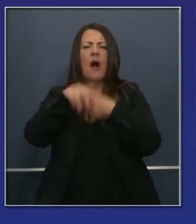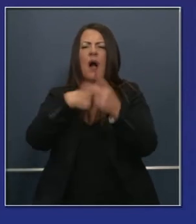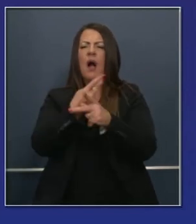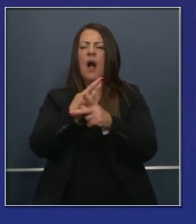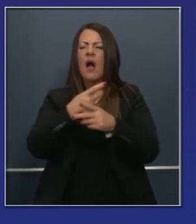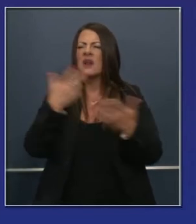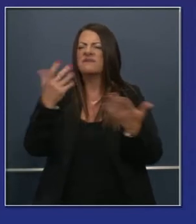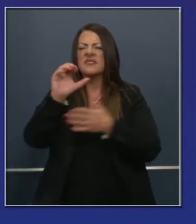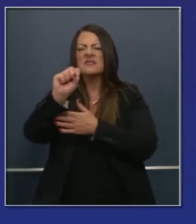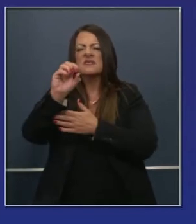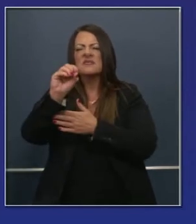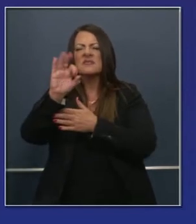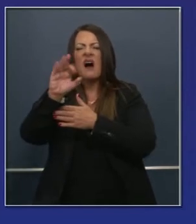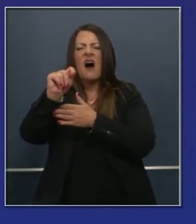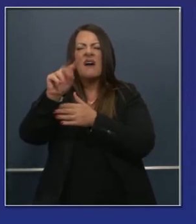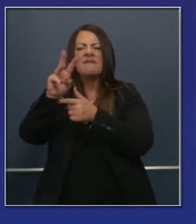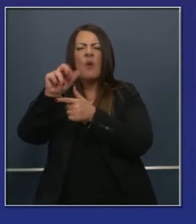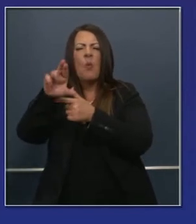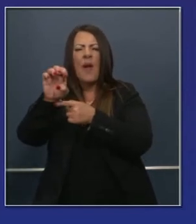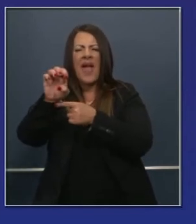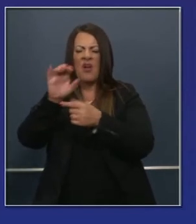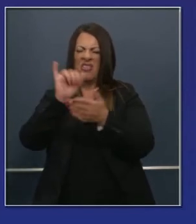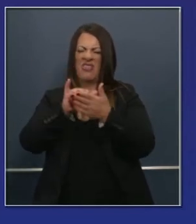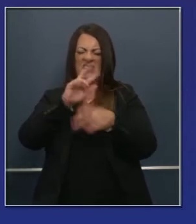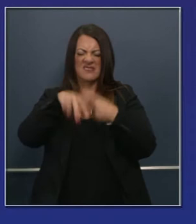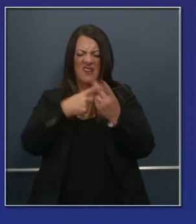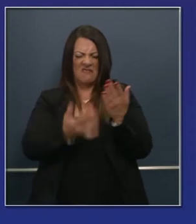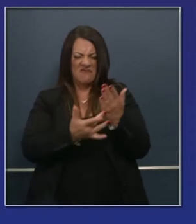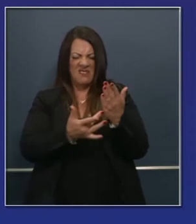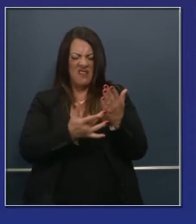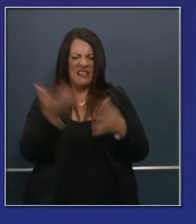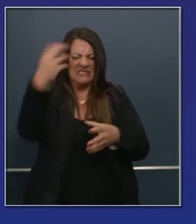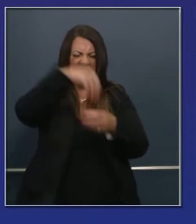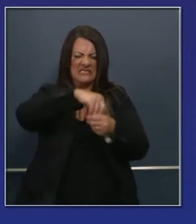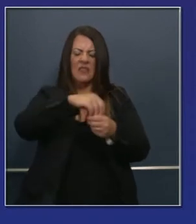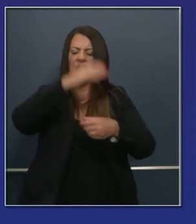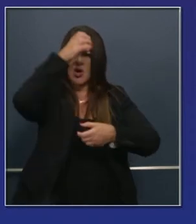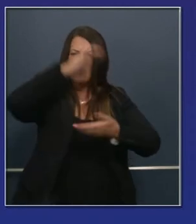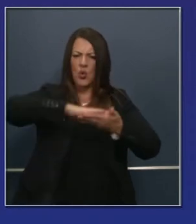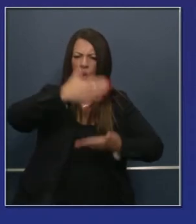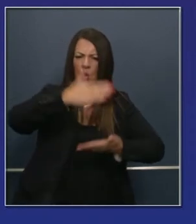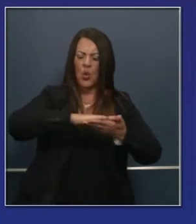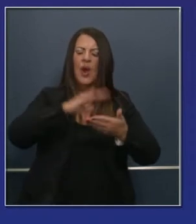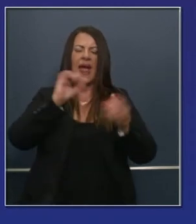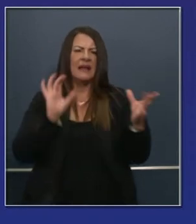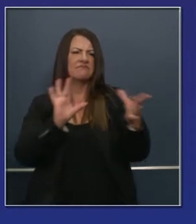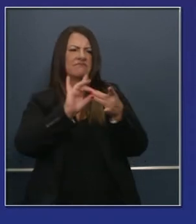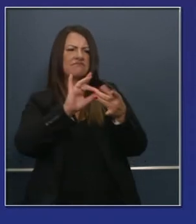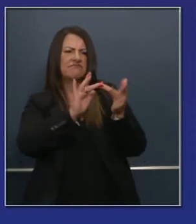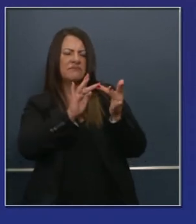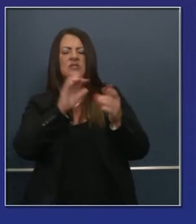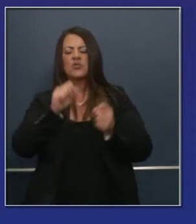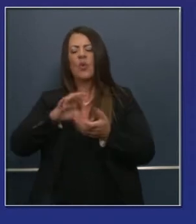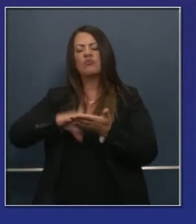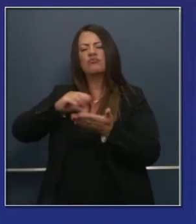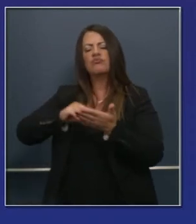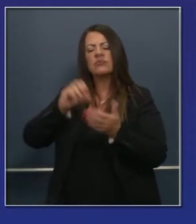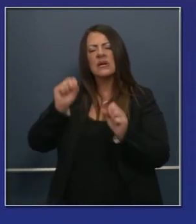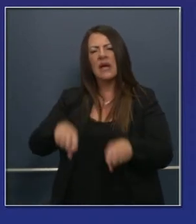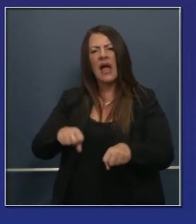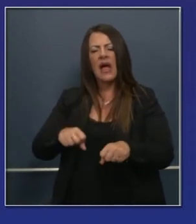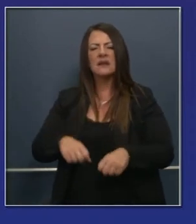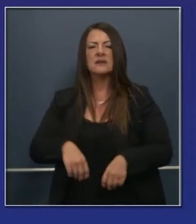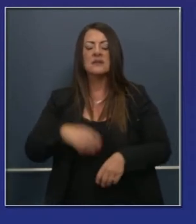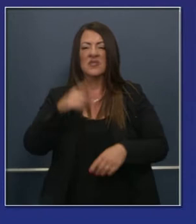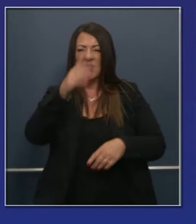las plataformas. No importa qué plataforma use su distrito escolar. Y como dijo el gobernador, esto ha sido